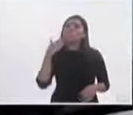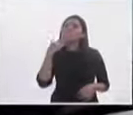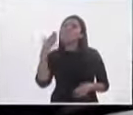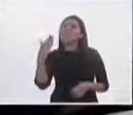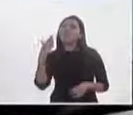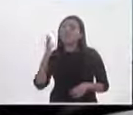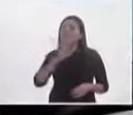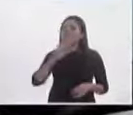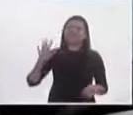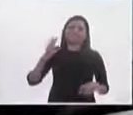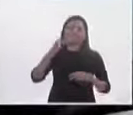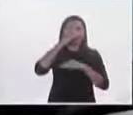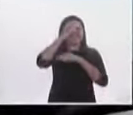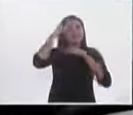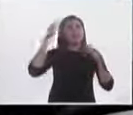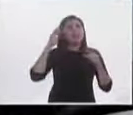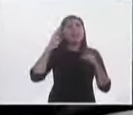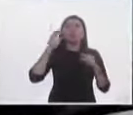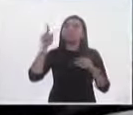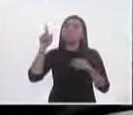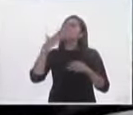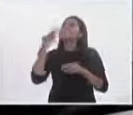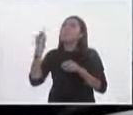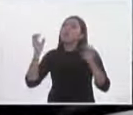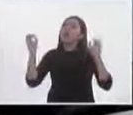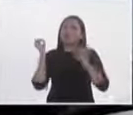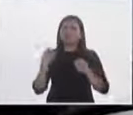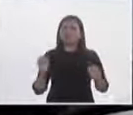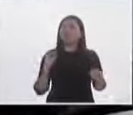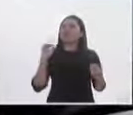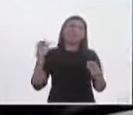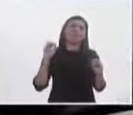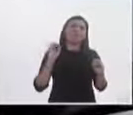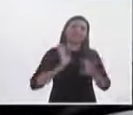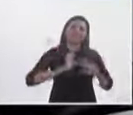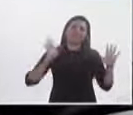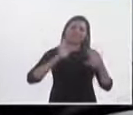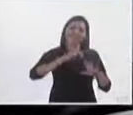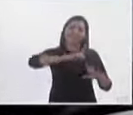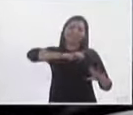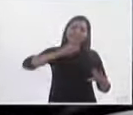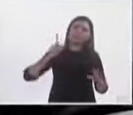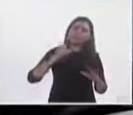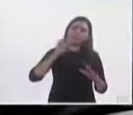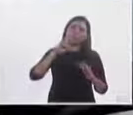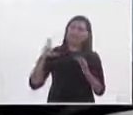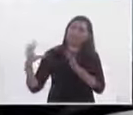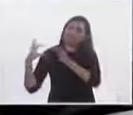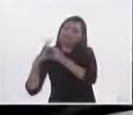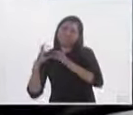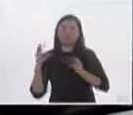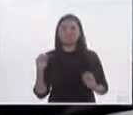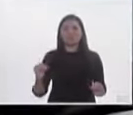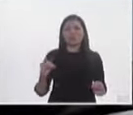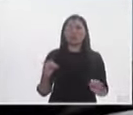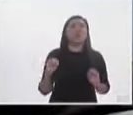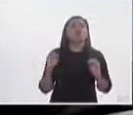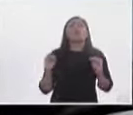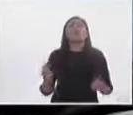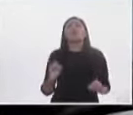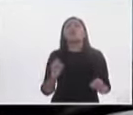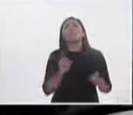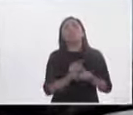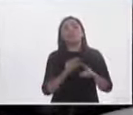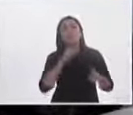por hartazgo por el sistema bipartidista o unipartidista o el oficialismo que hay o es marketing electoral